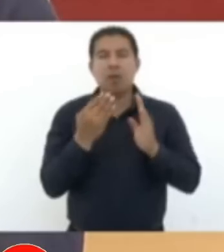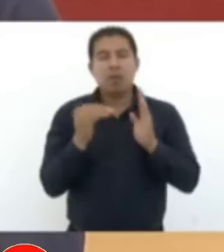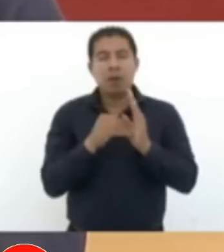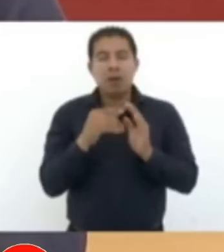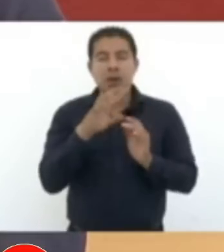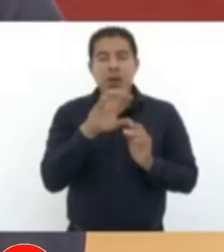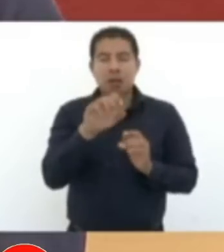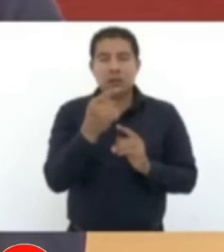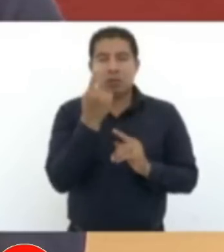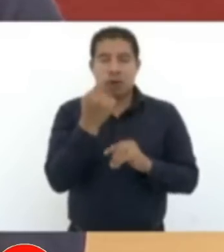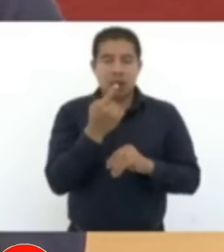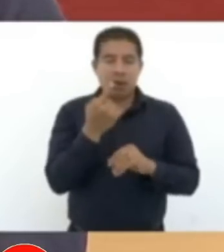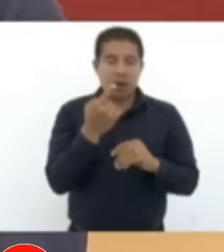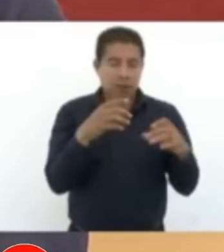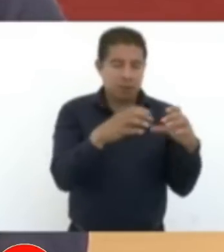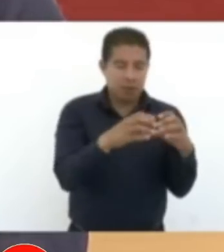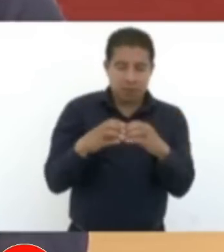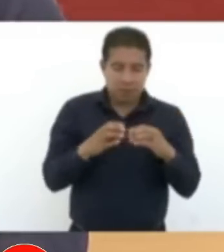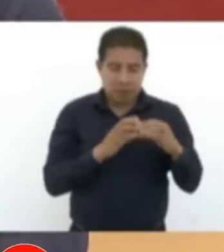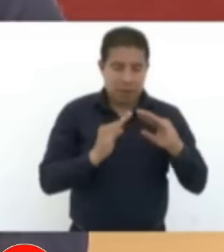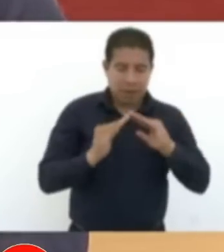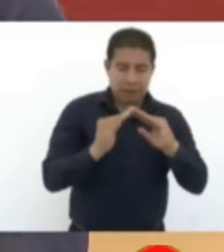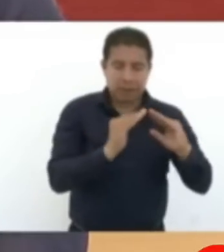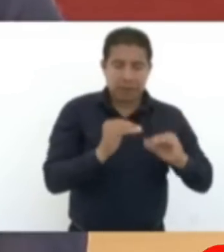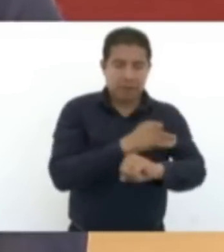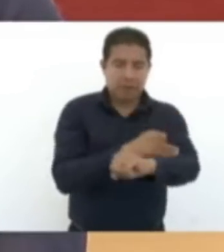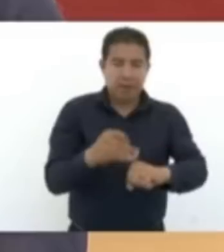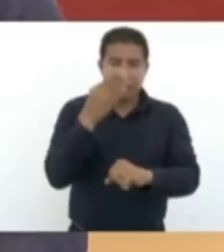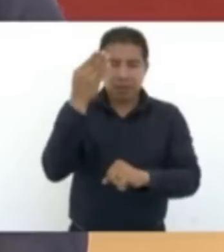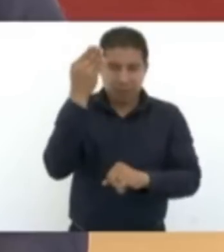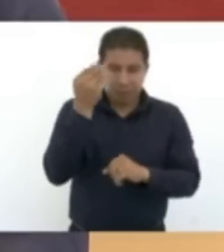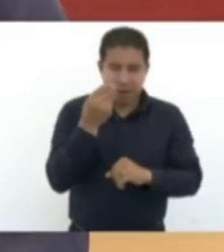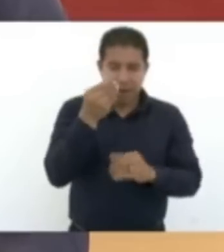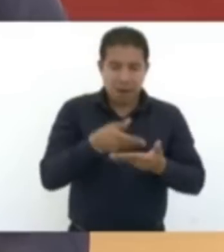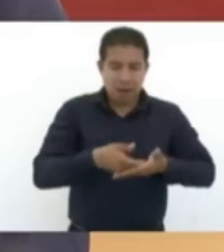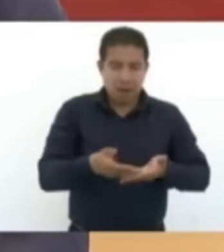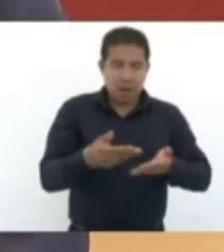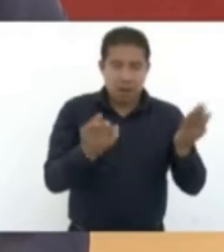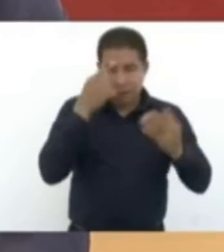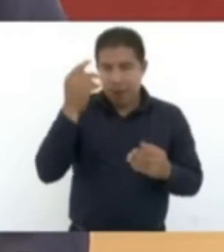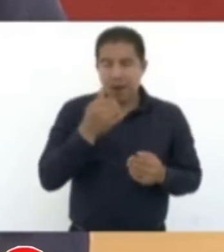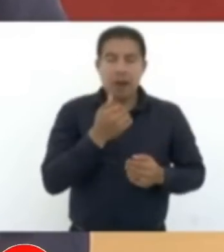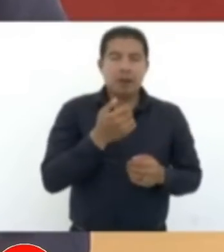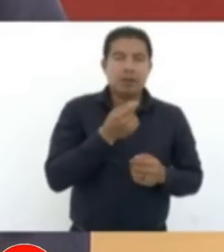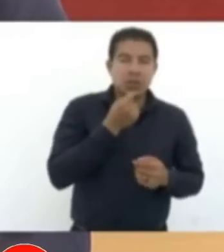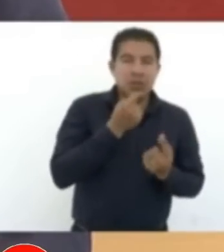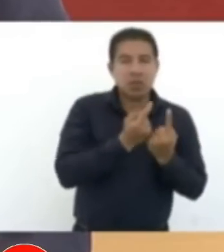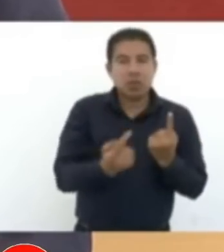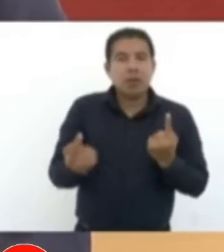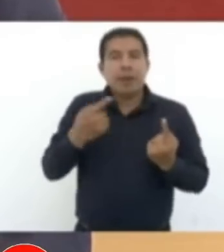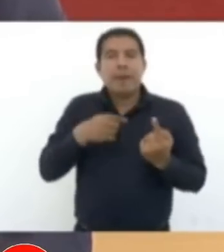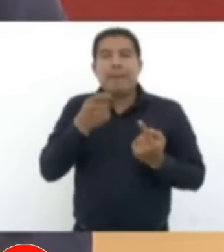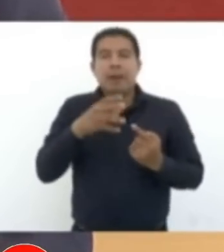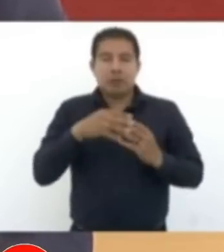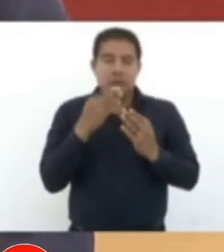familias que también reciben becas para sus niñas, niños que están en preescolar,